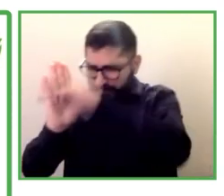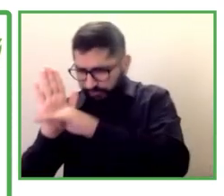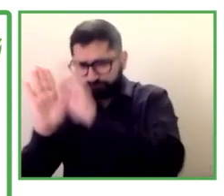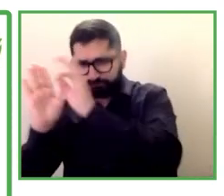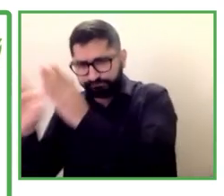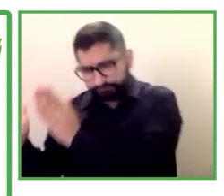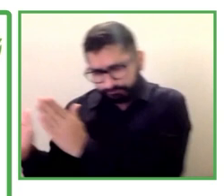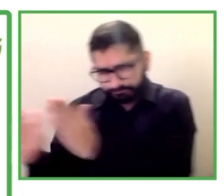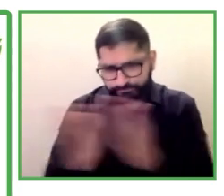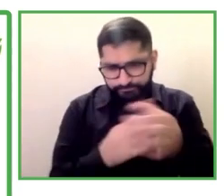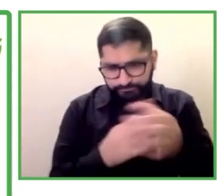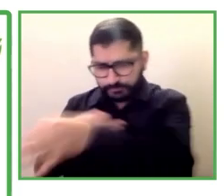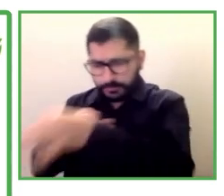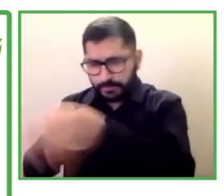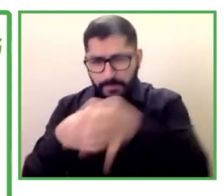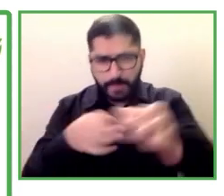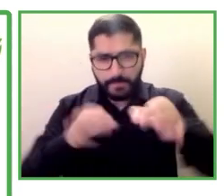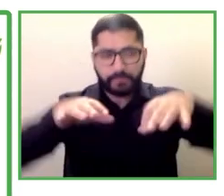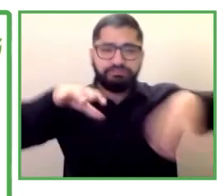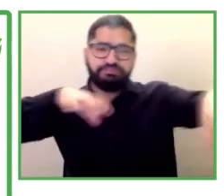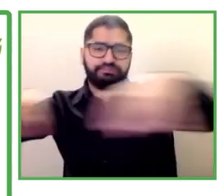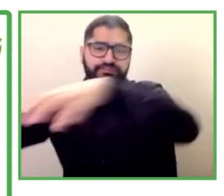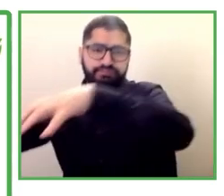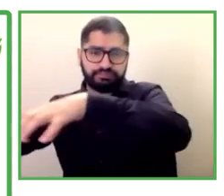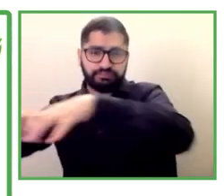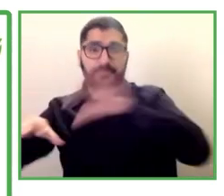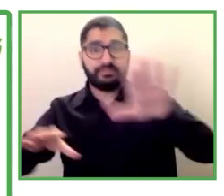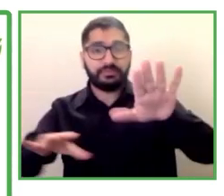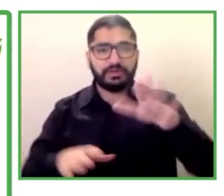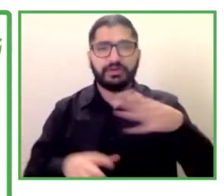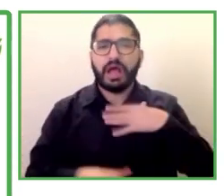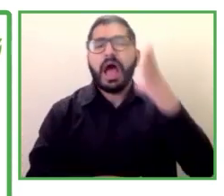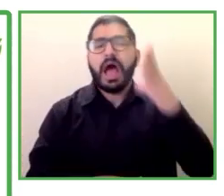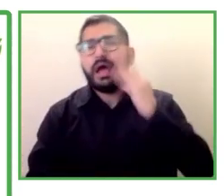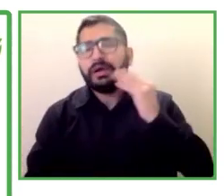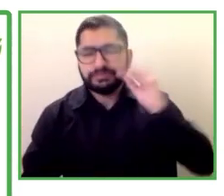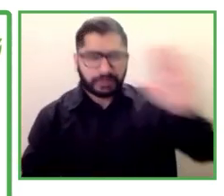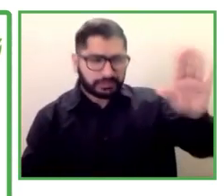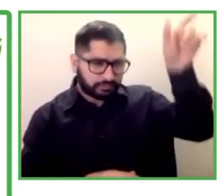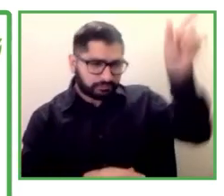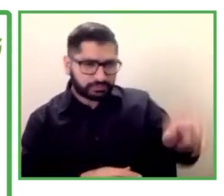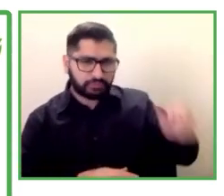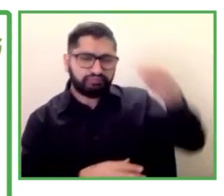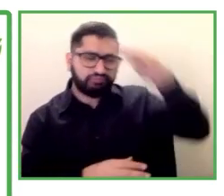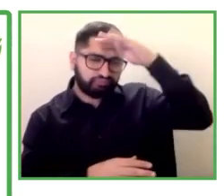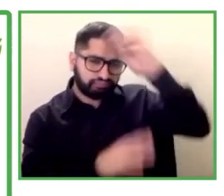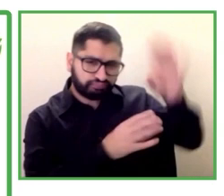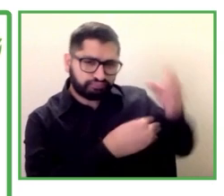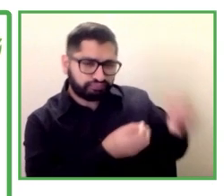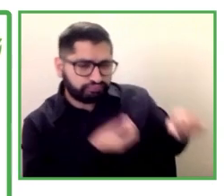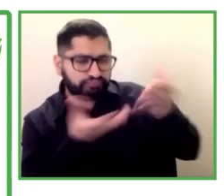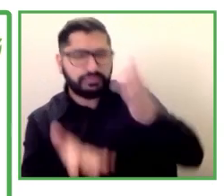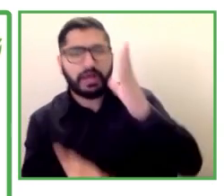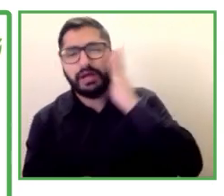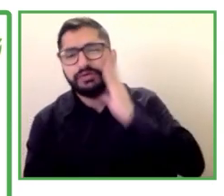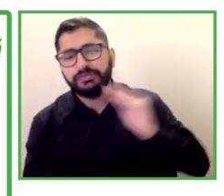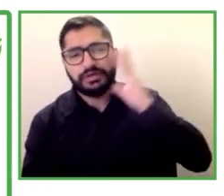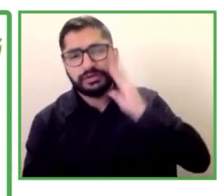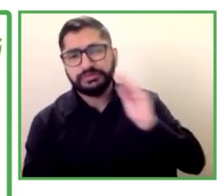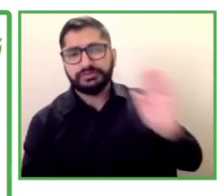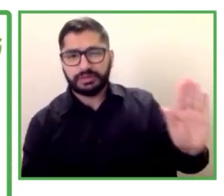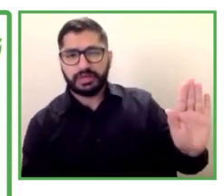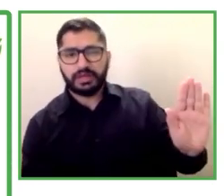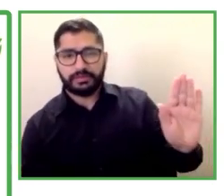testimonios de expertos experiencia particular información del